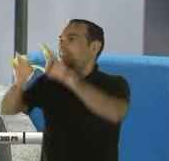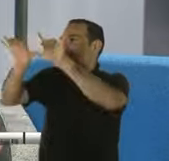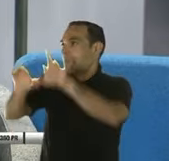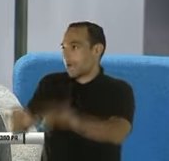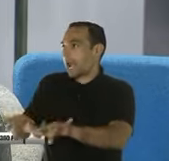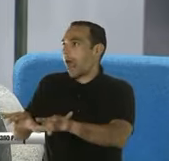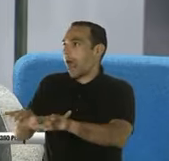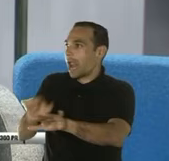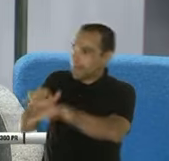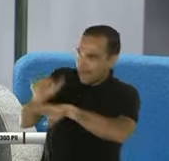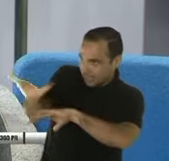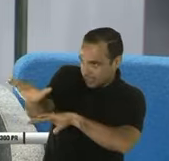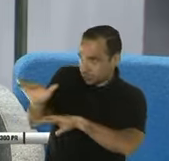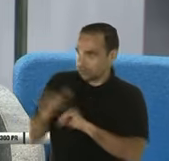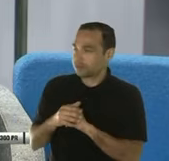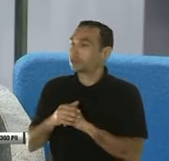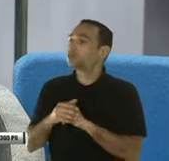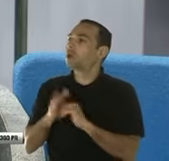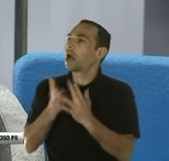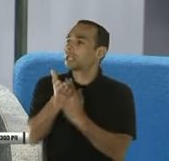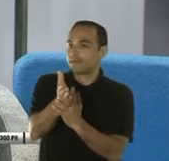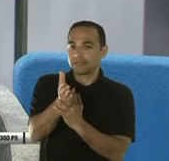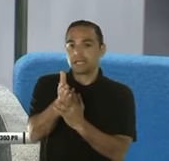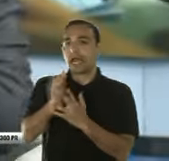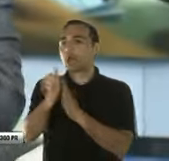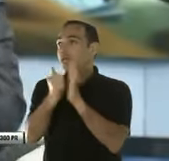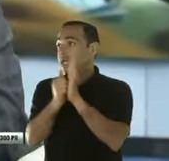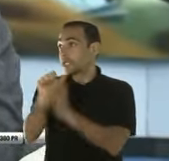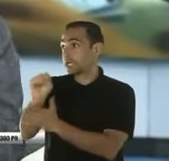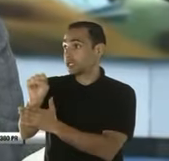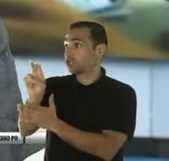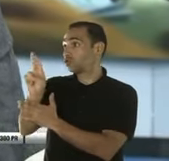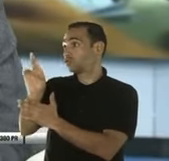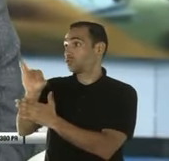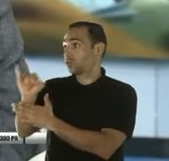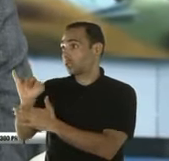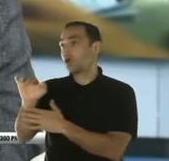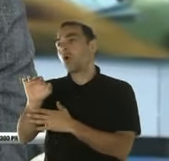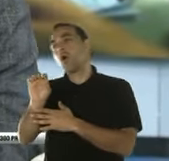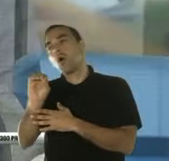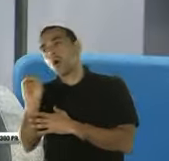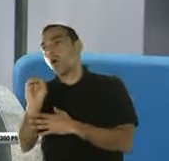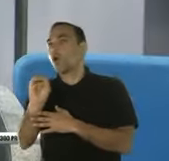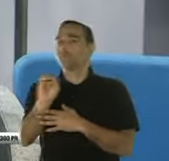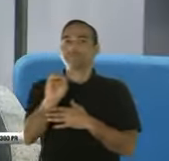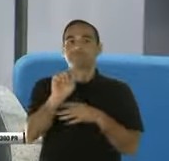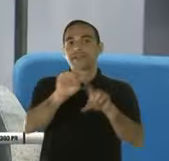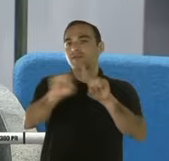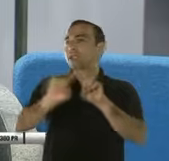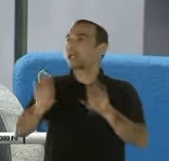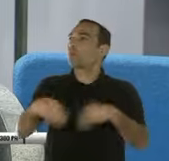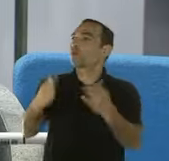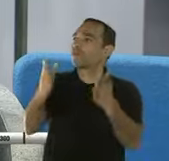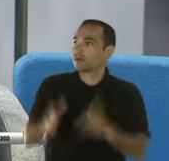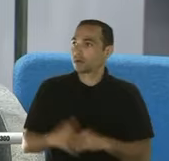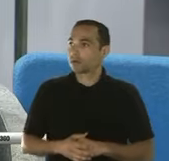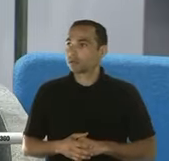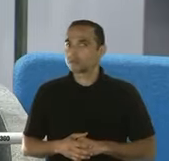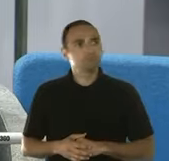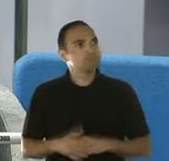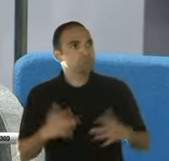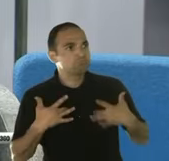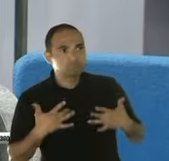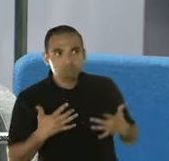que hay que hacerlo a través de la cuenta de suyo o a través de un proveedor. ¿Cómo ha visto el proceso este año, Erisa? Bueno, se está moviendo bastante y el proceso de los